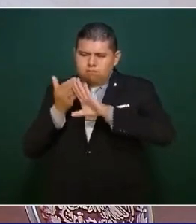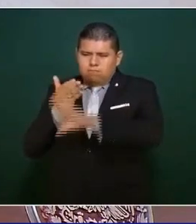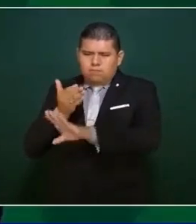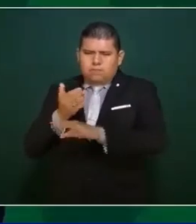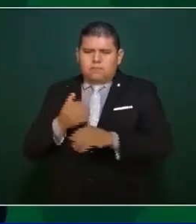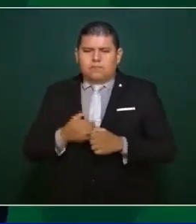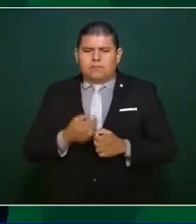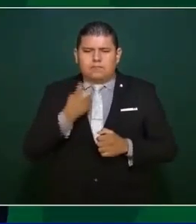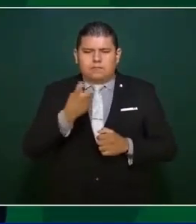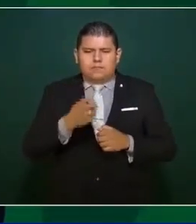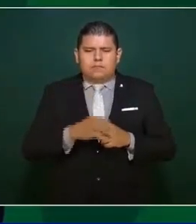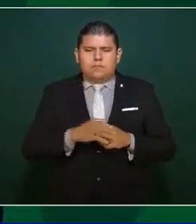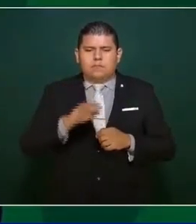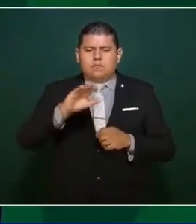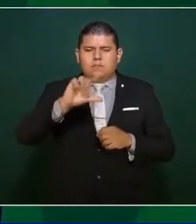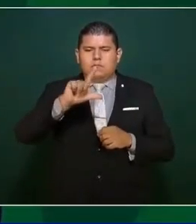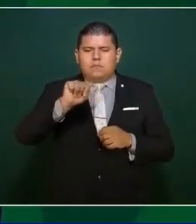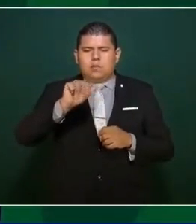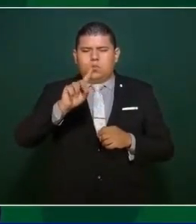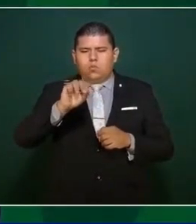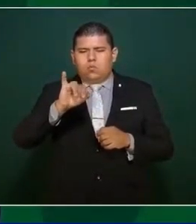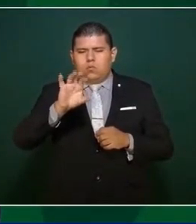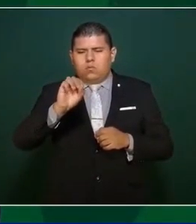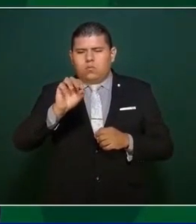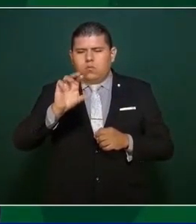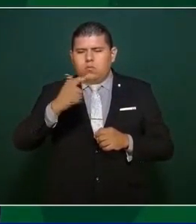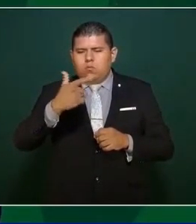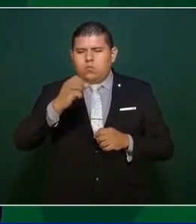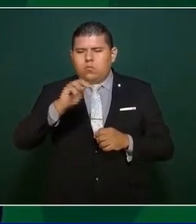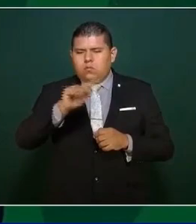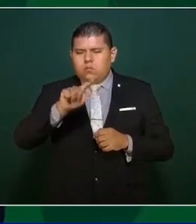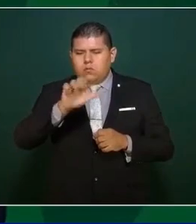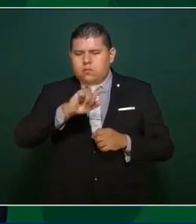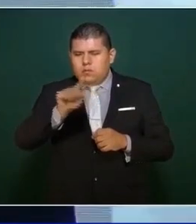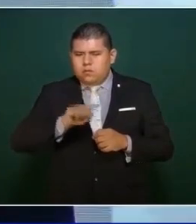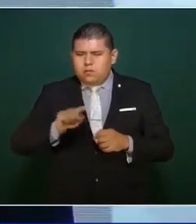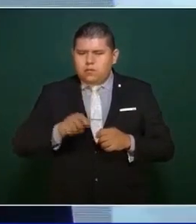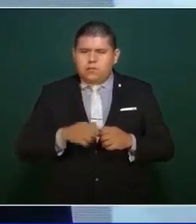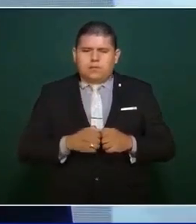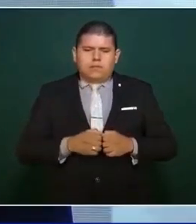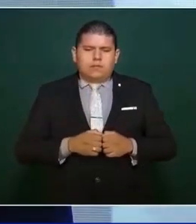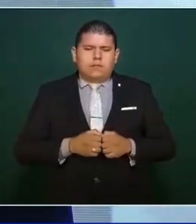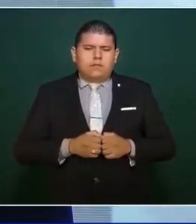De Claudio X. González, la señora Casal,